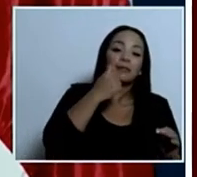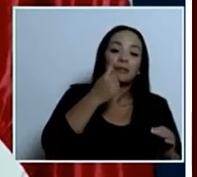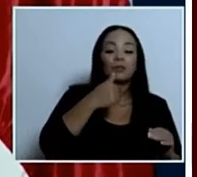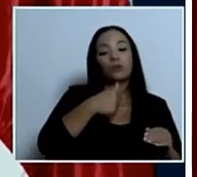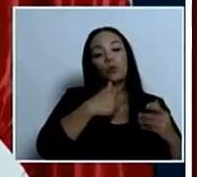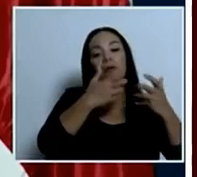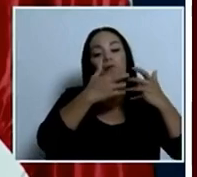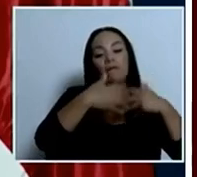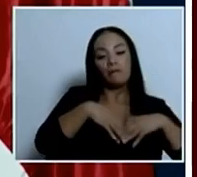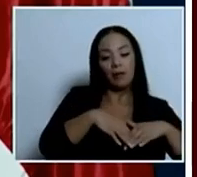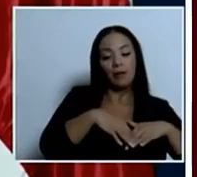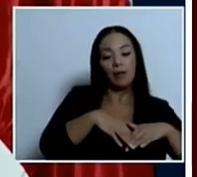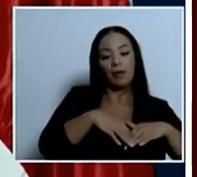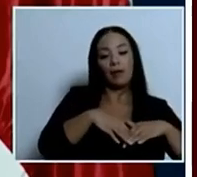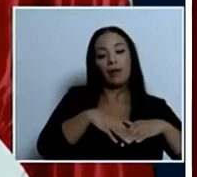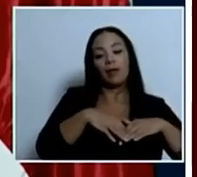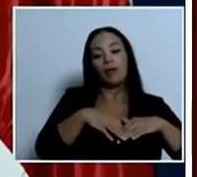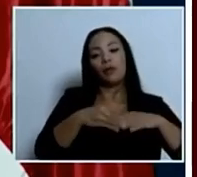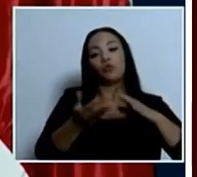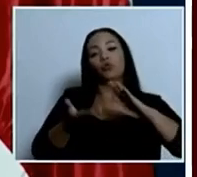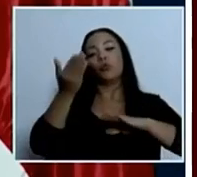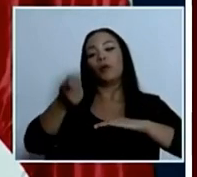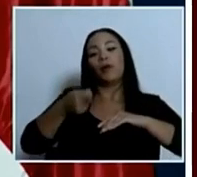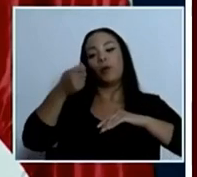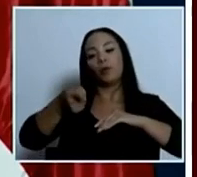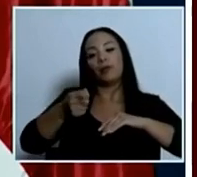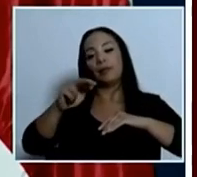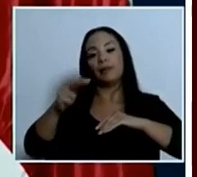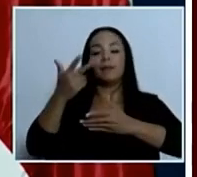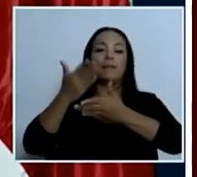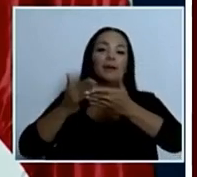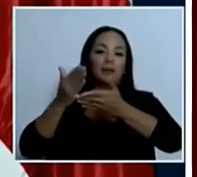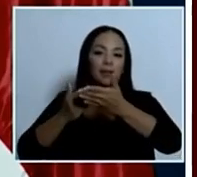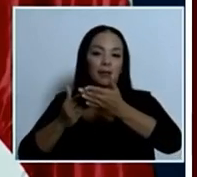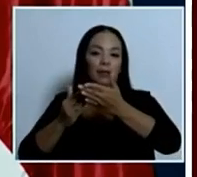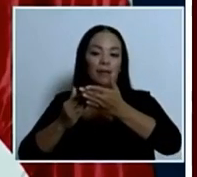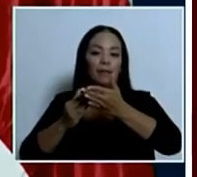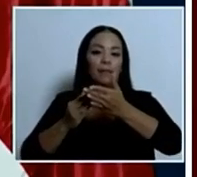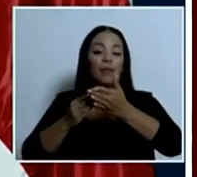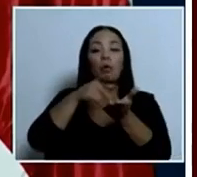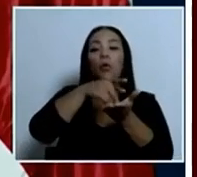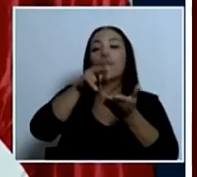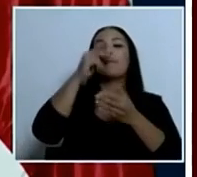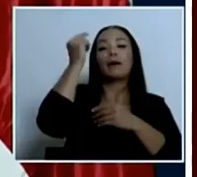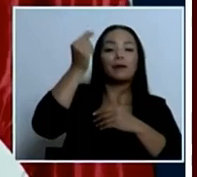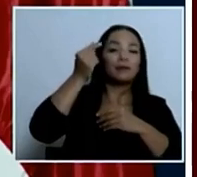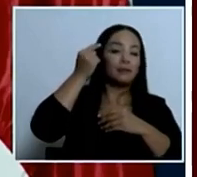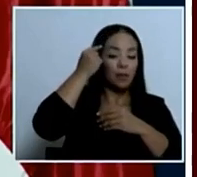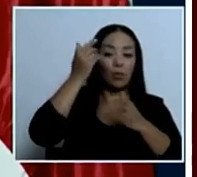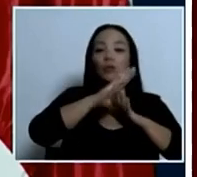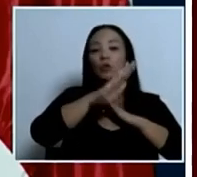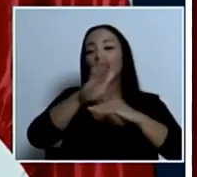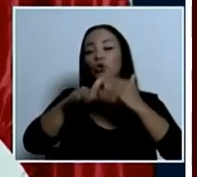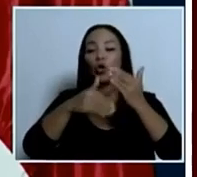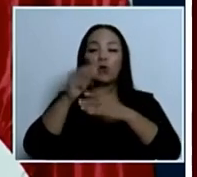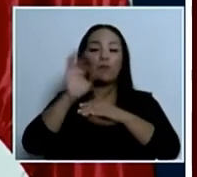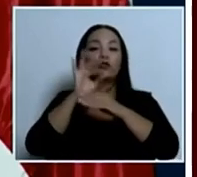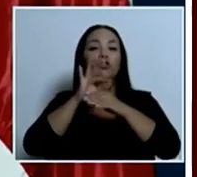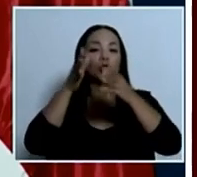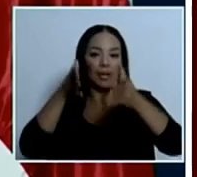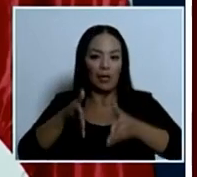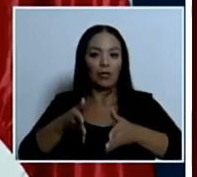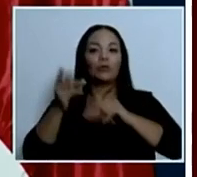cuota tripartita es decir lo que le paga el estado a todos los empleados del país